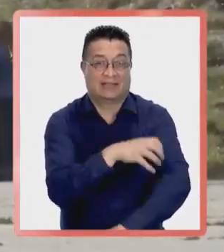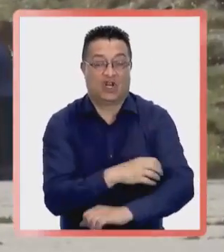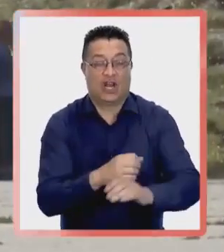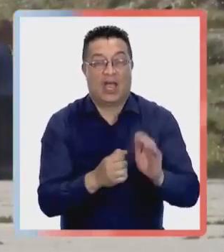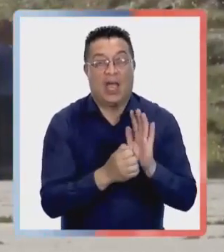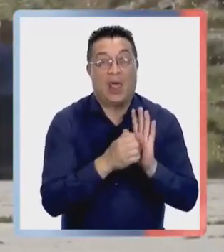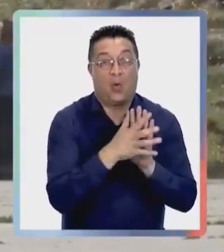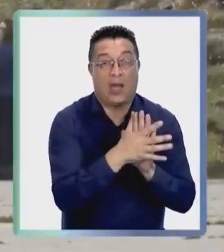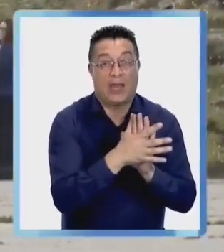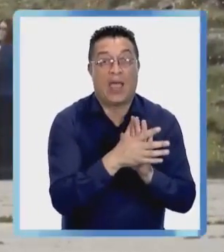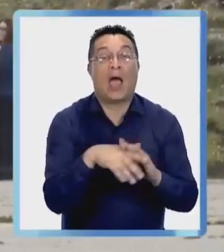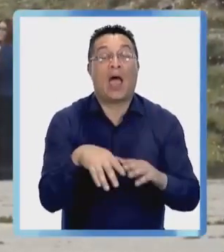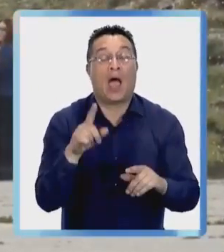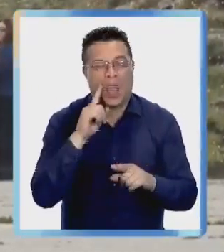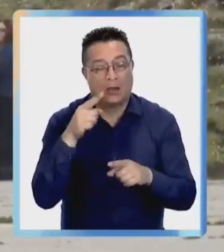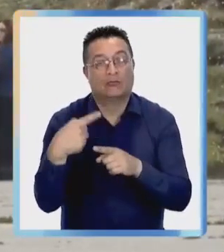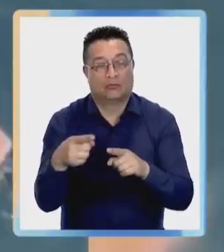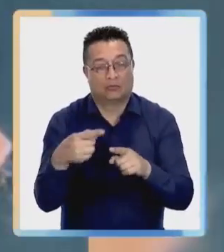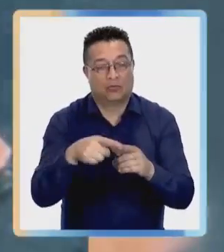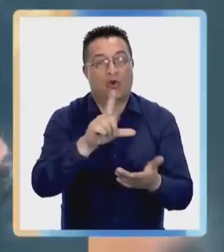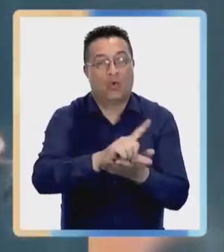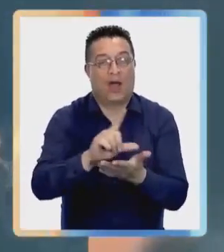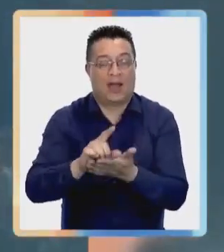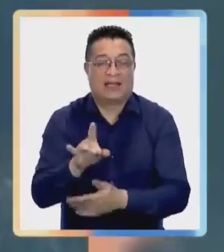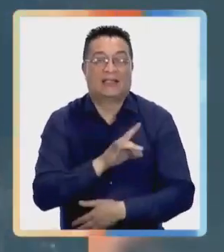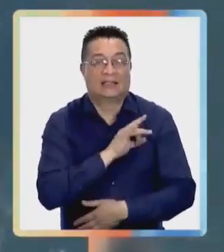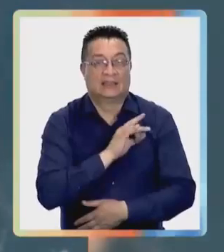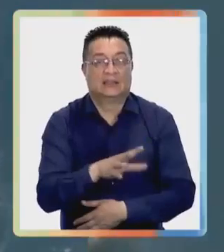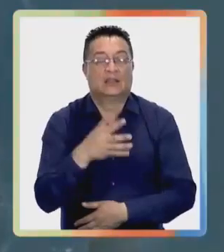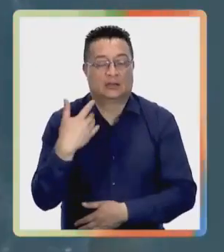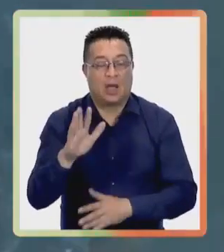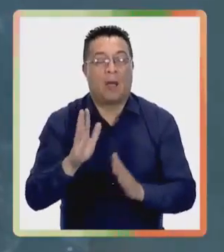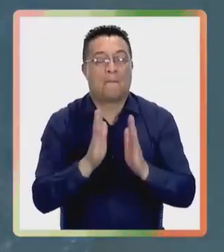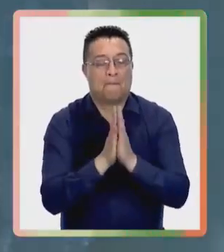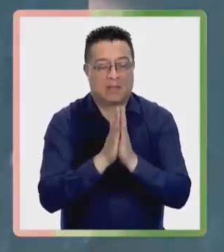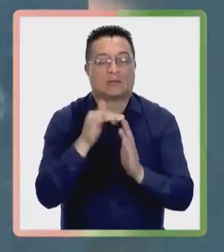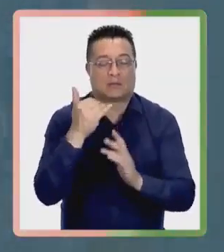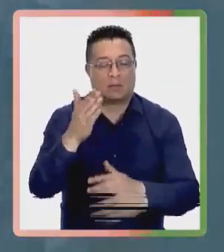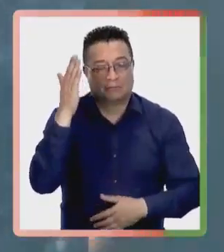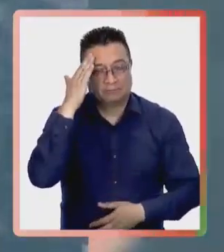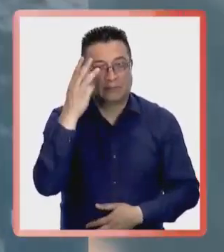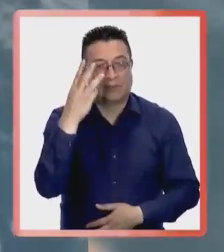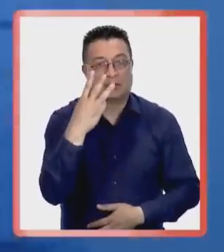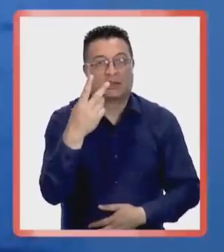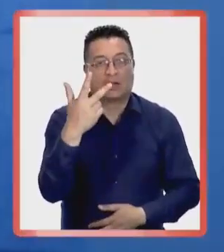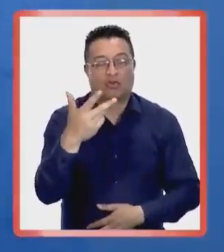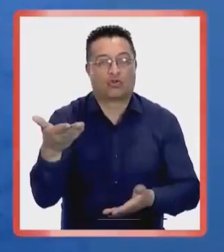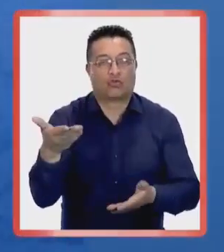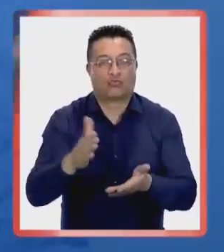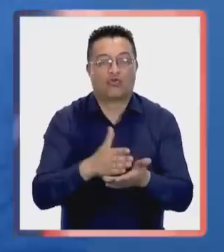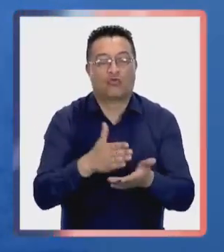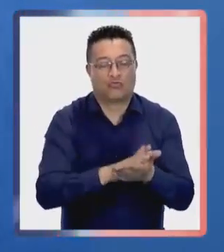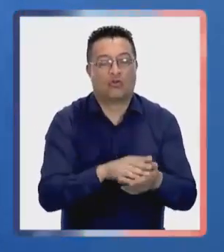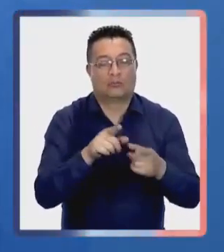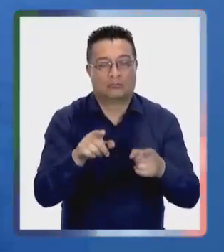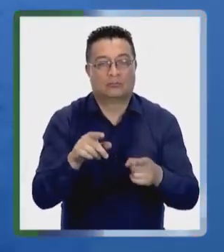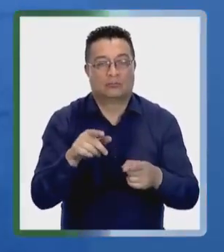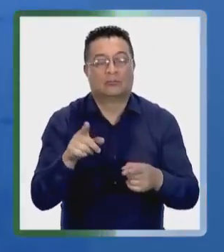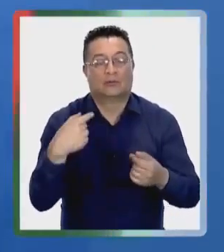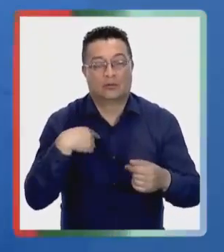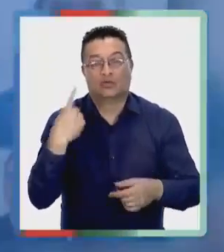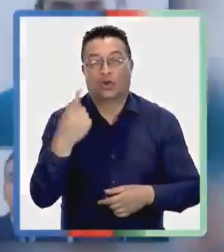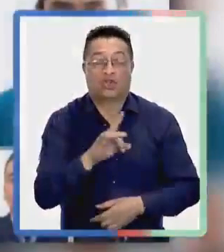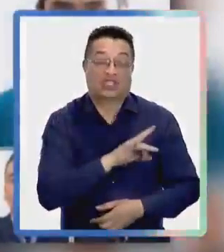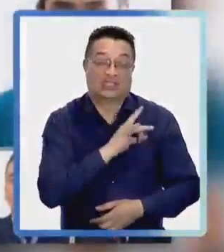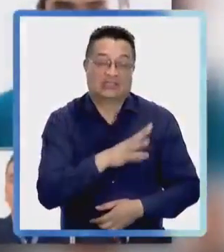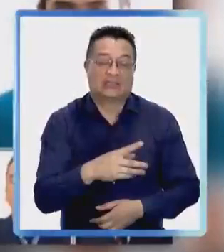Los amigos y familiares se reunieron en Villarrica, en la región de la Araucanía, e incluso en diversos lugares del país, realizaron homilías